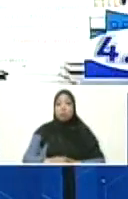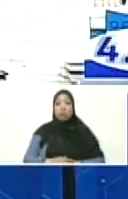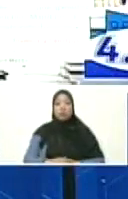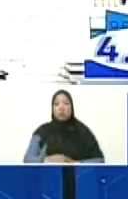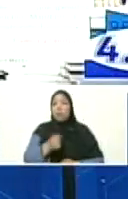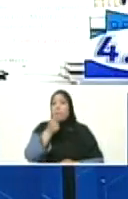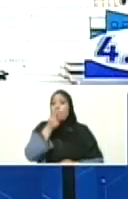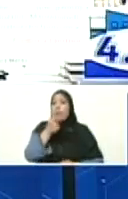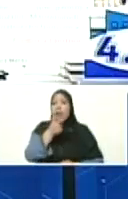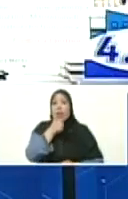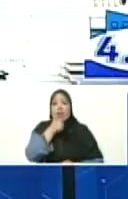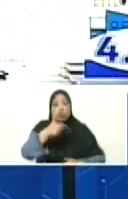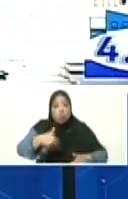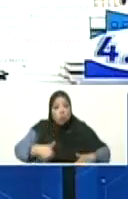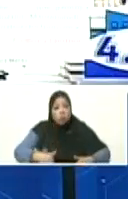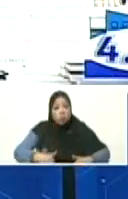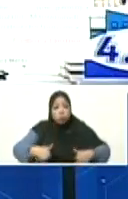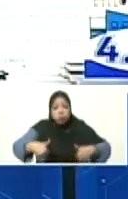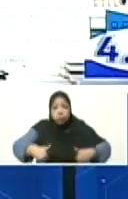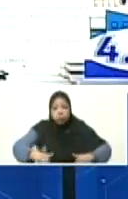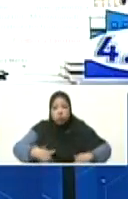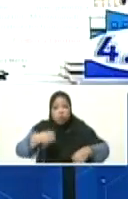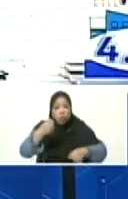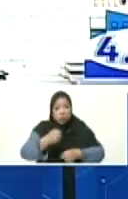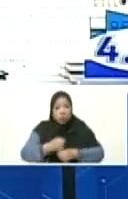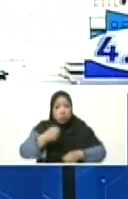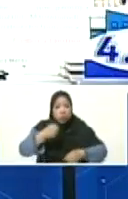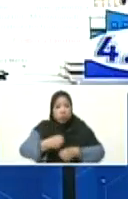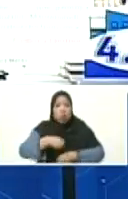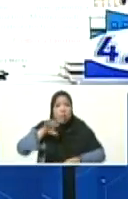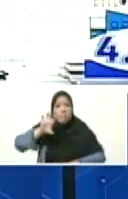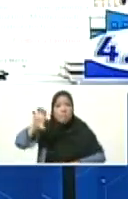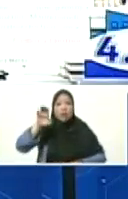Bello esfuerzo por la patria del futuro.